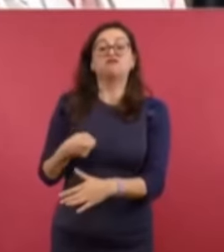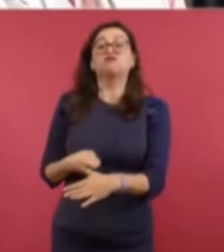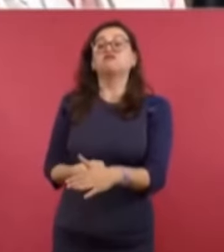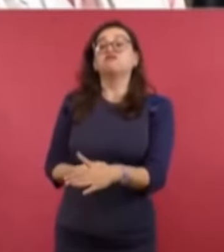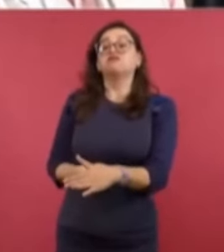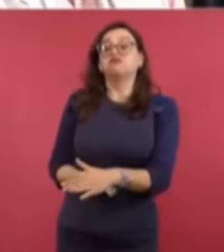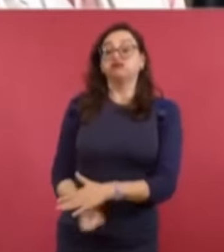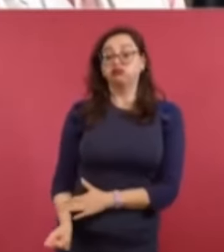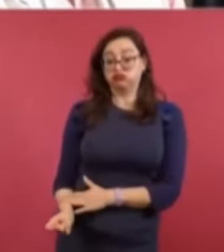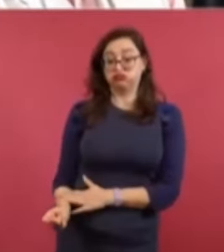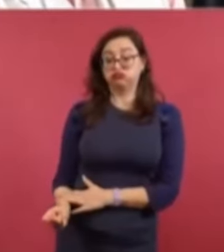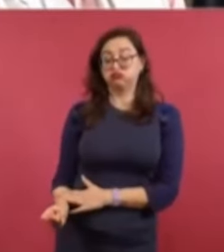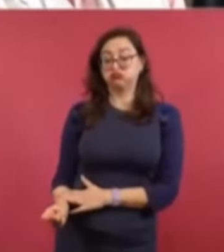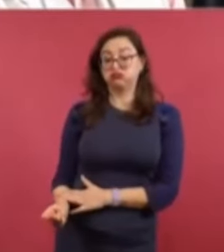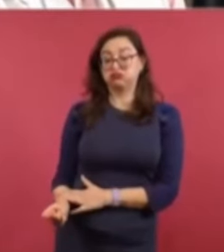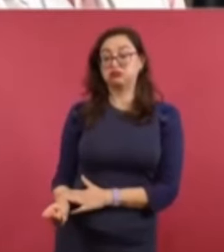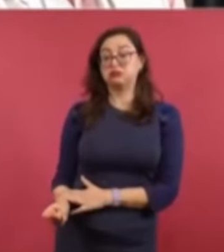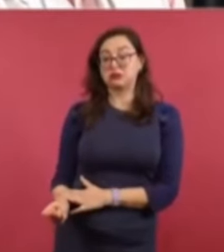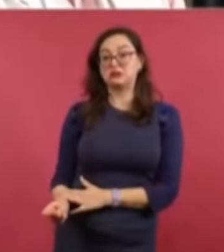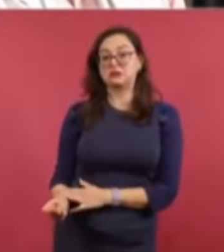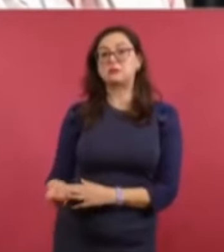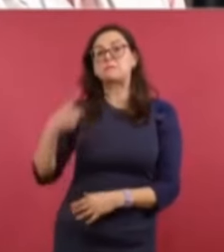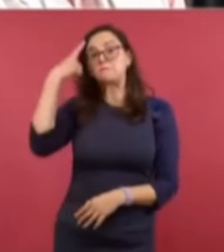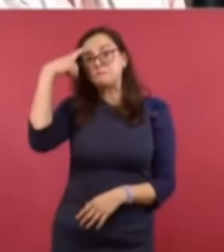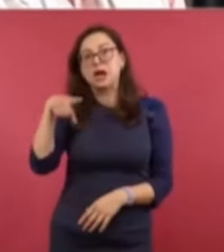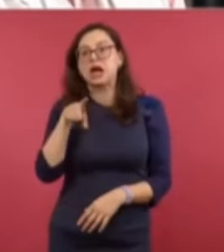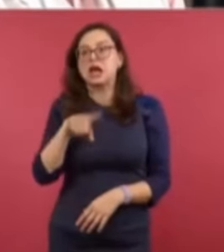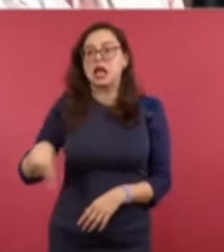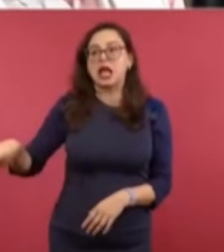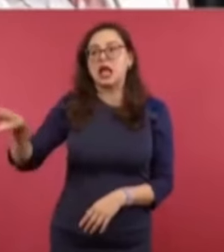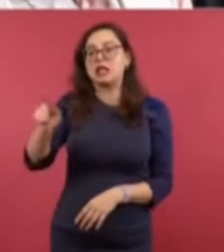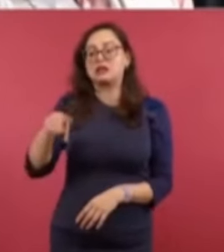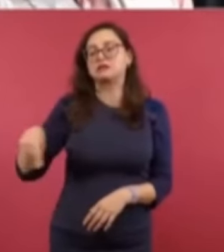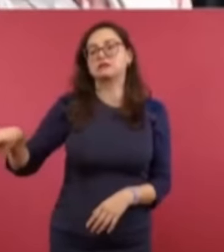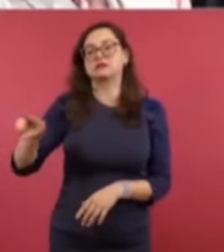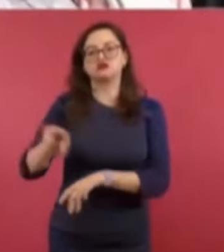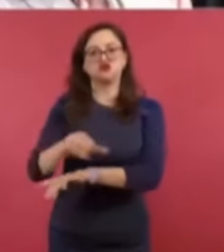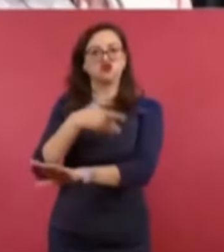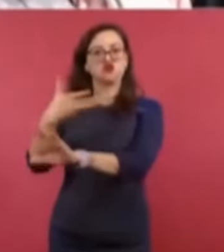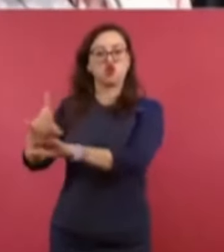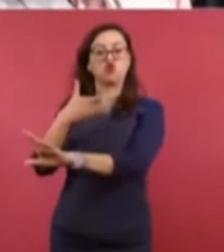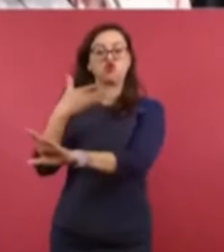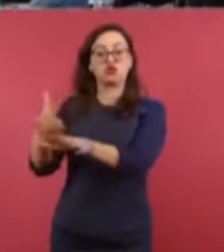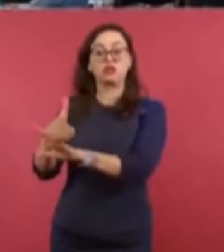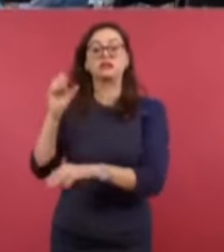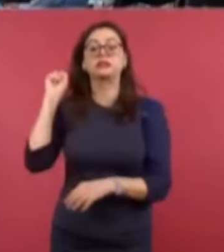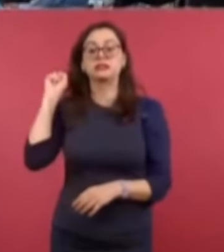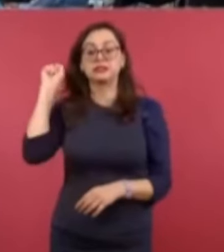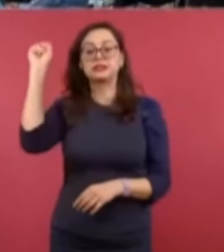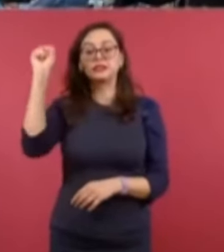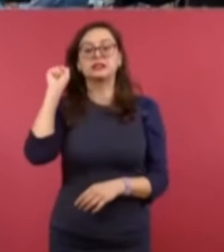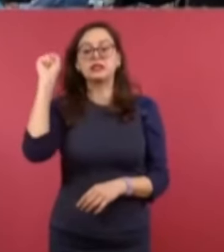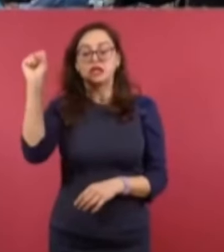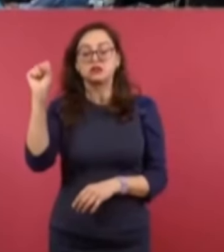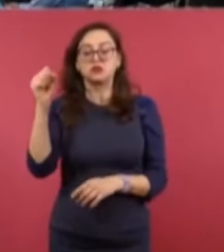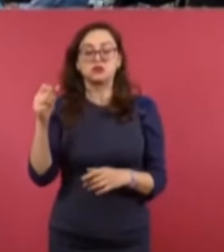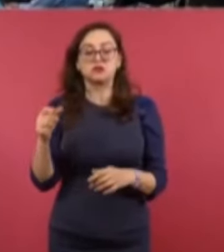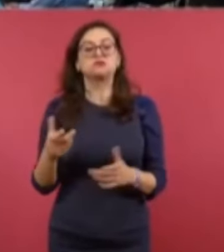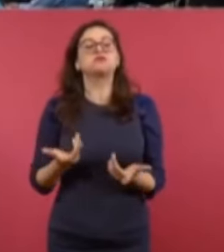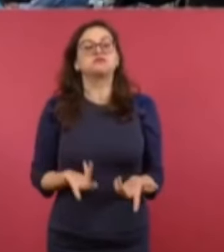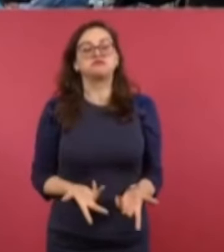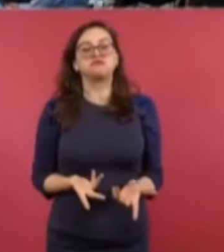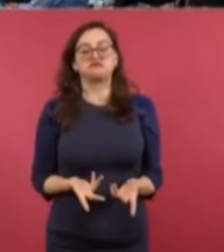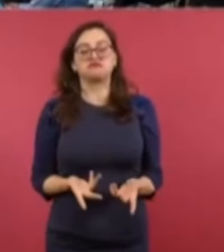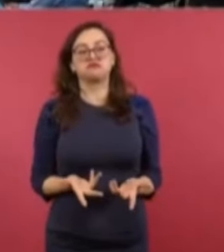por traicionar al movimiento magisterial y entregar el movimiento al